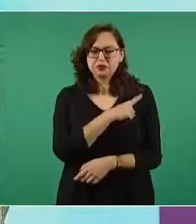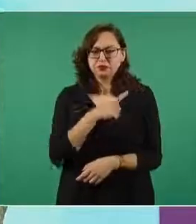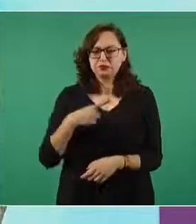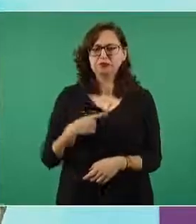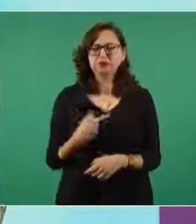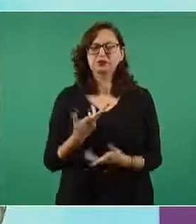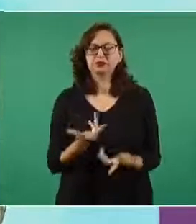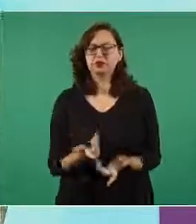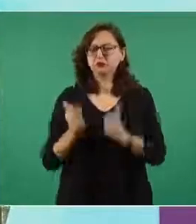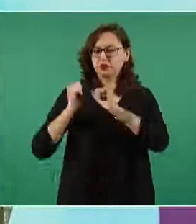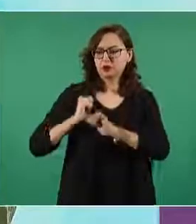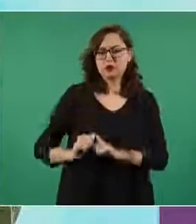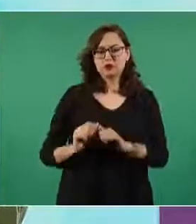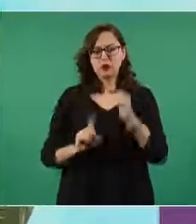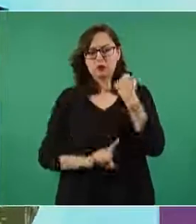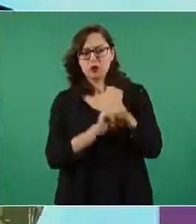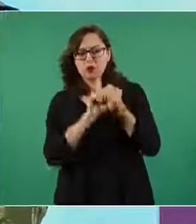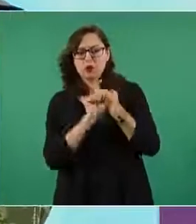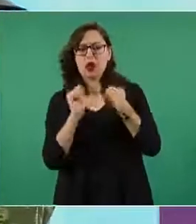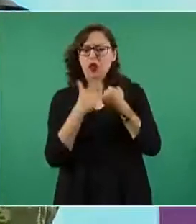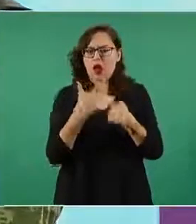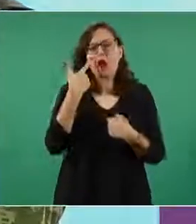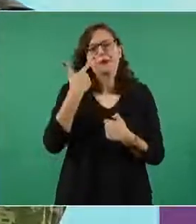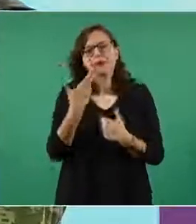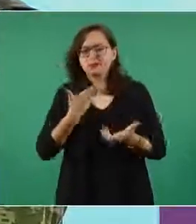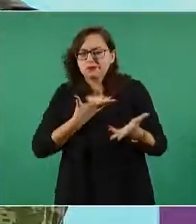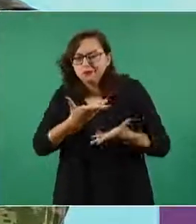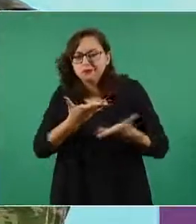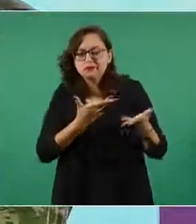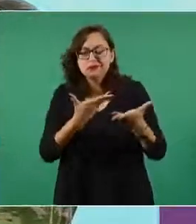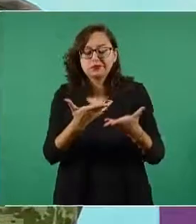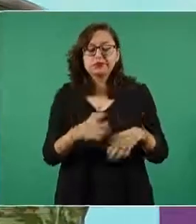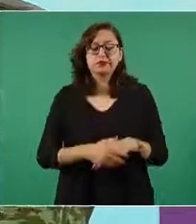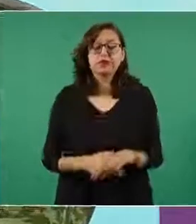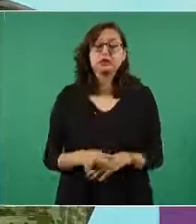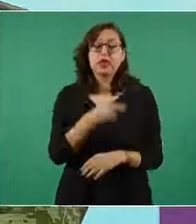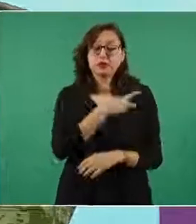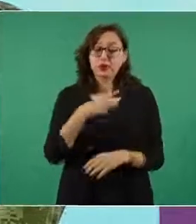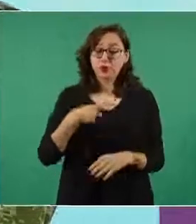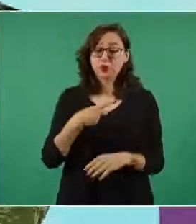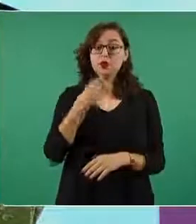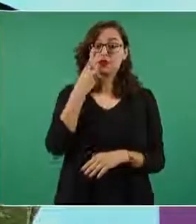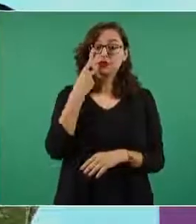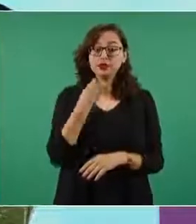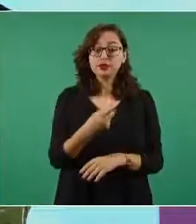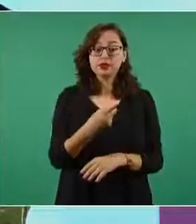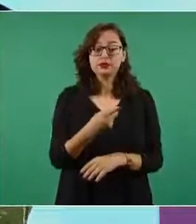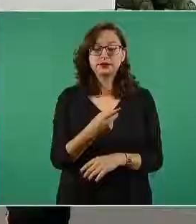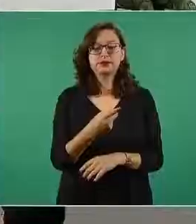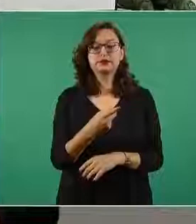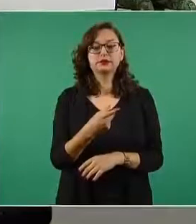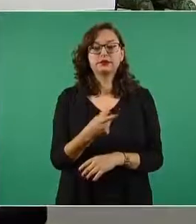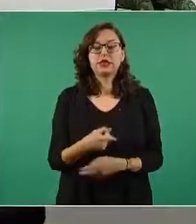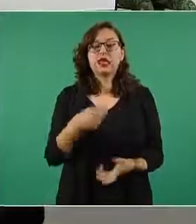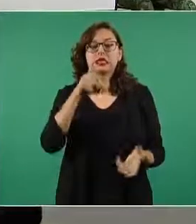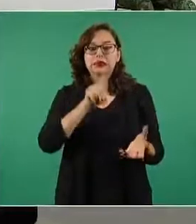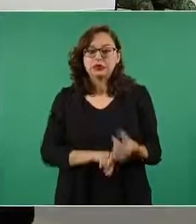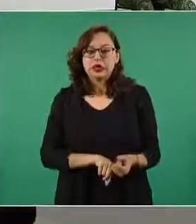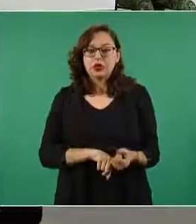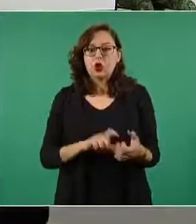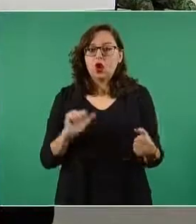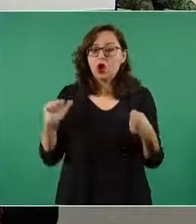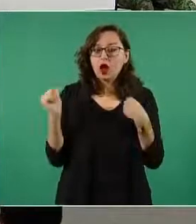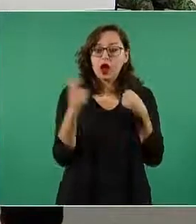la autoridad competencia es necesario mencionarles que no tenemos una sola